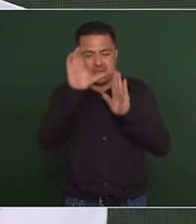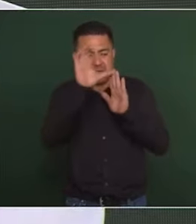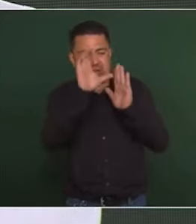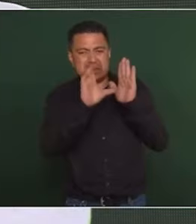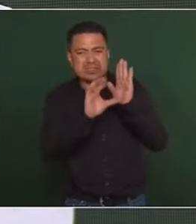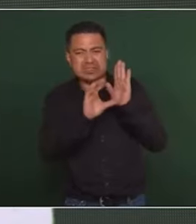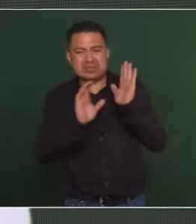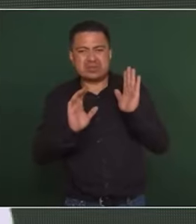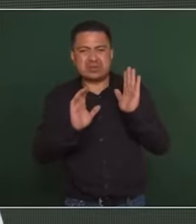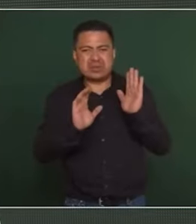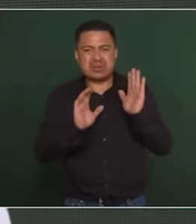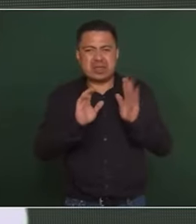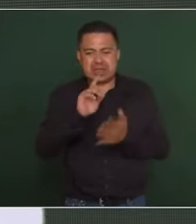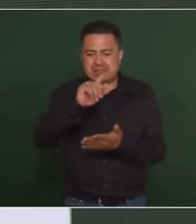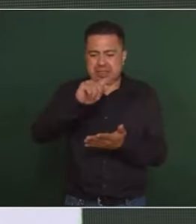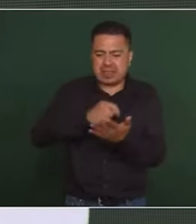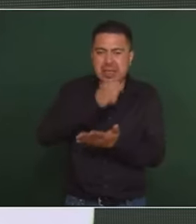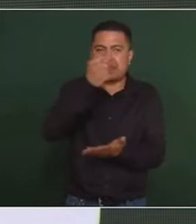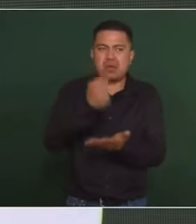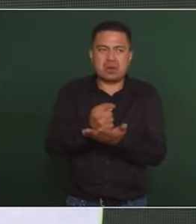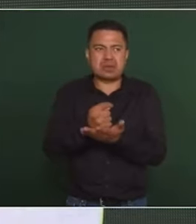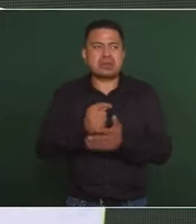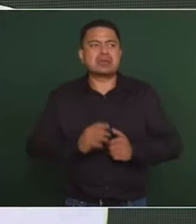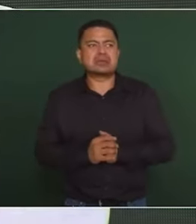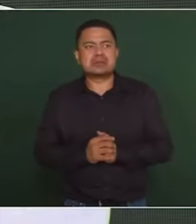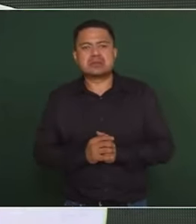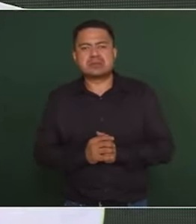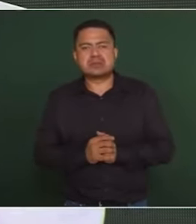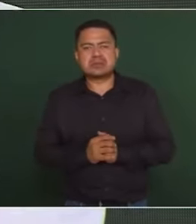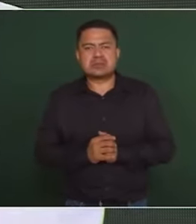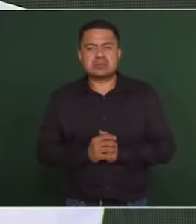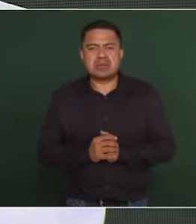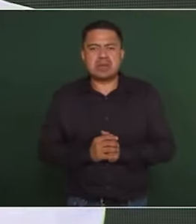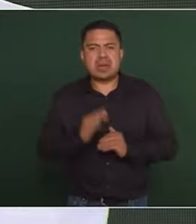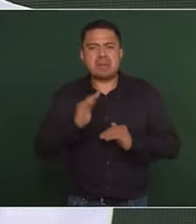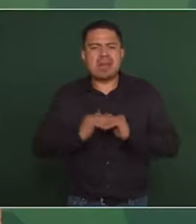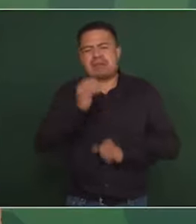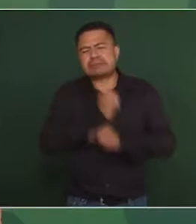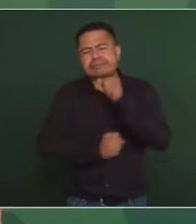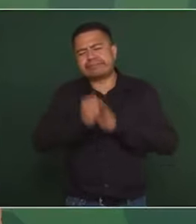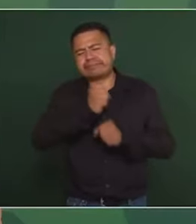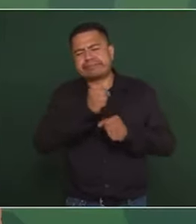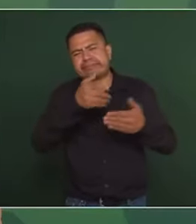de Tamaulipas, desde hace muchos años